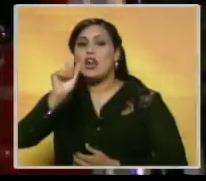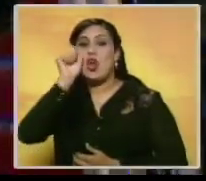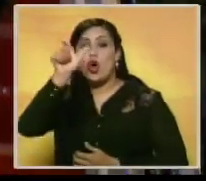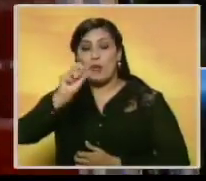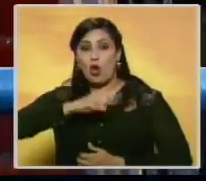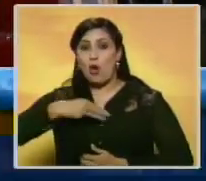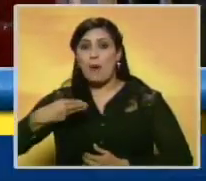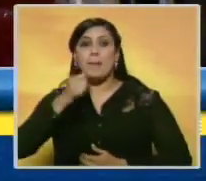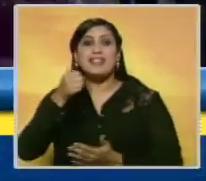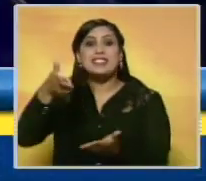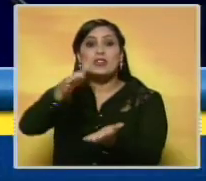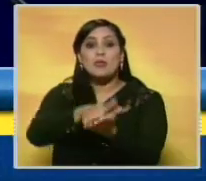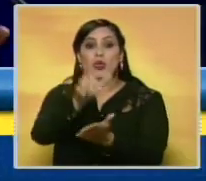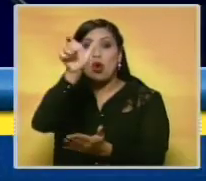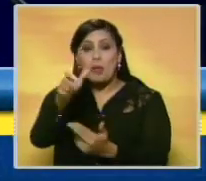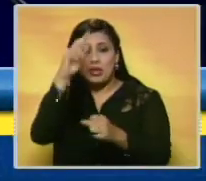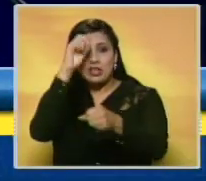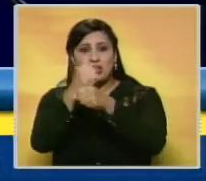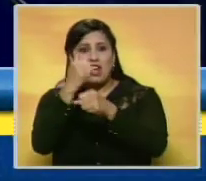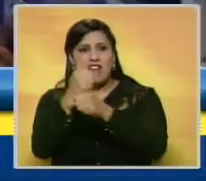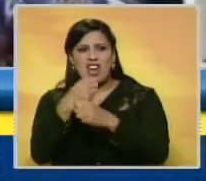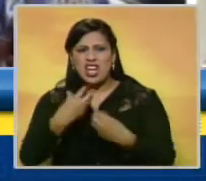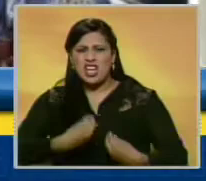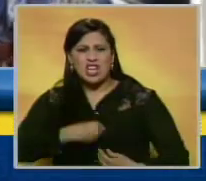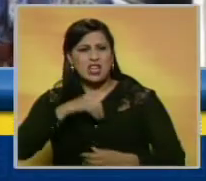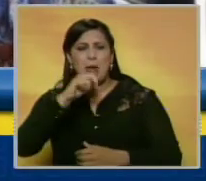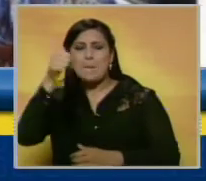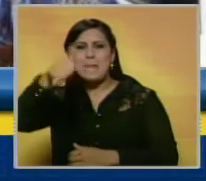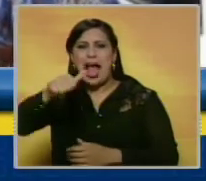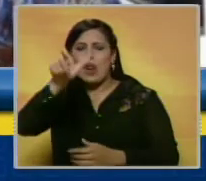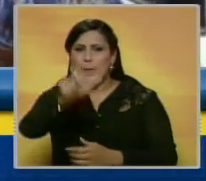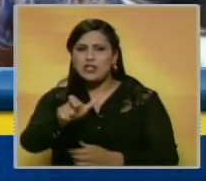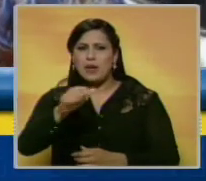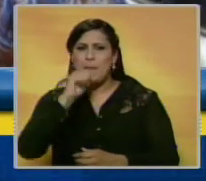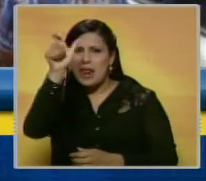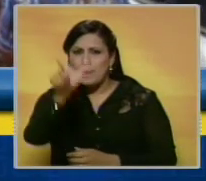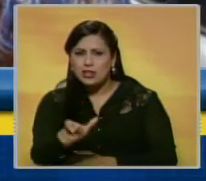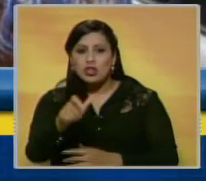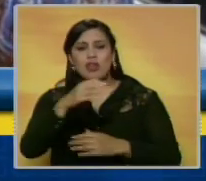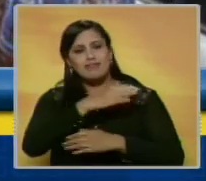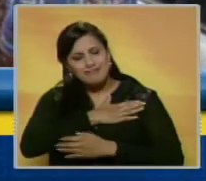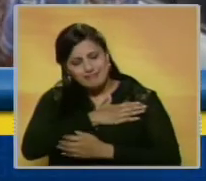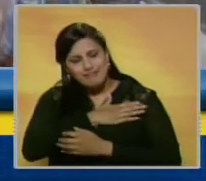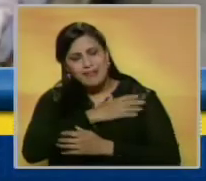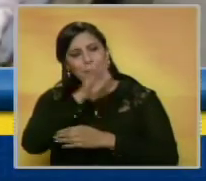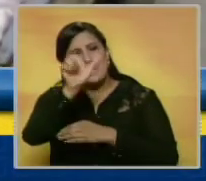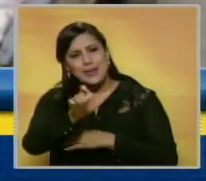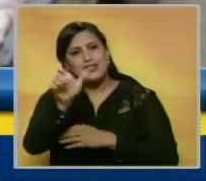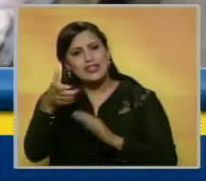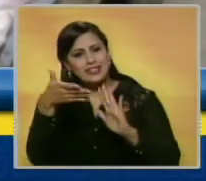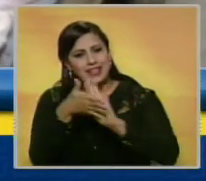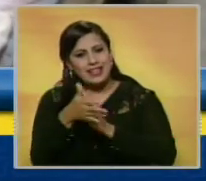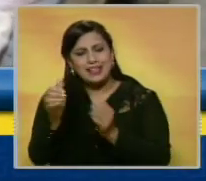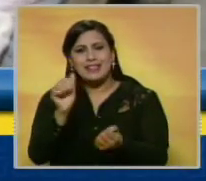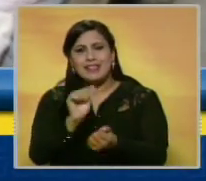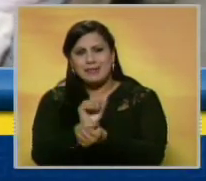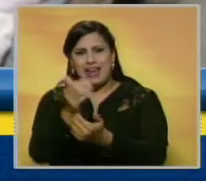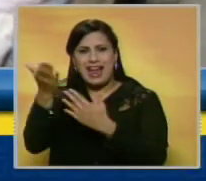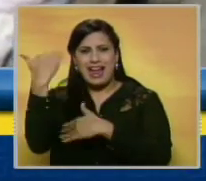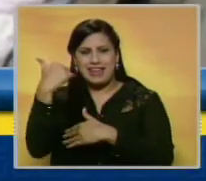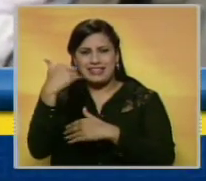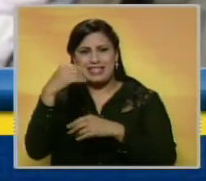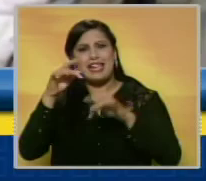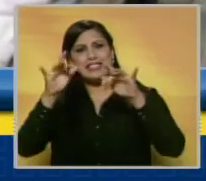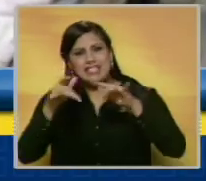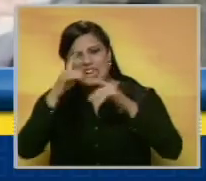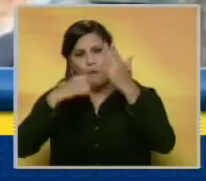calificó la muerte del trabajador humanitario como un acto de pura maldad y ofreció el pésame a la familia de Casey, quien fue capturado en Siria